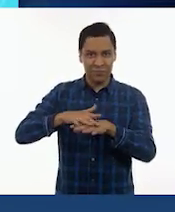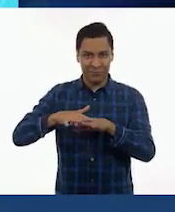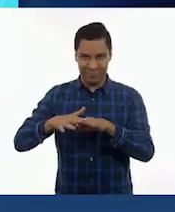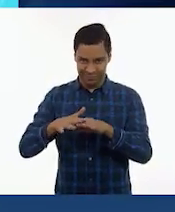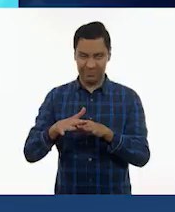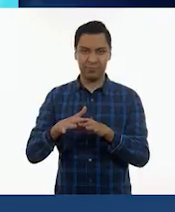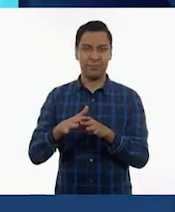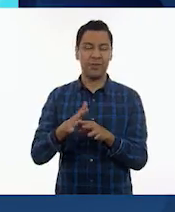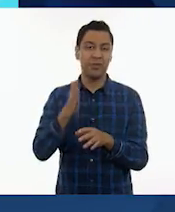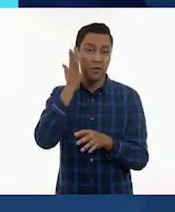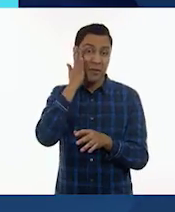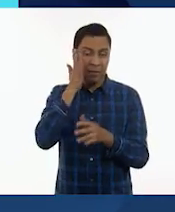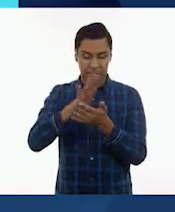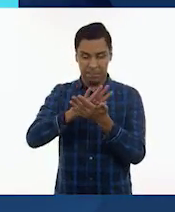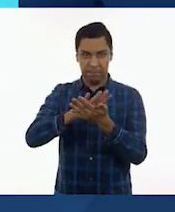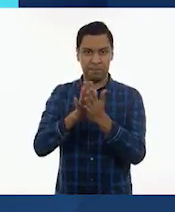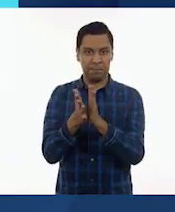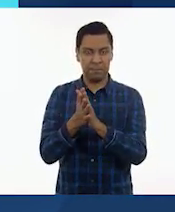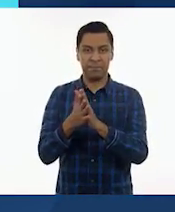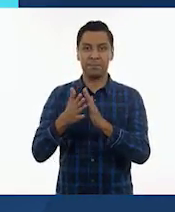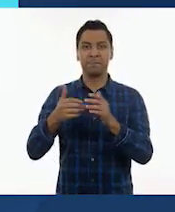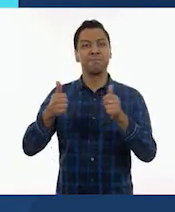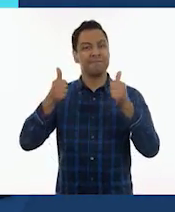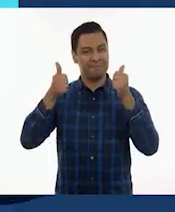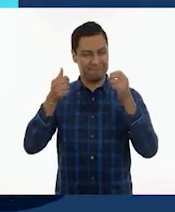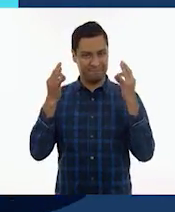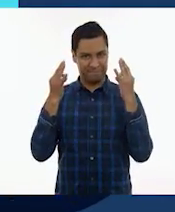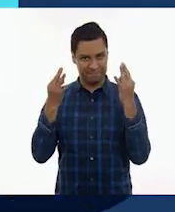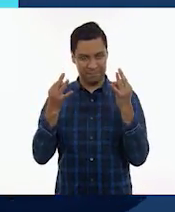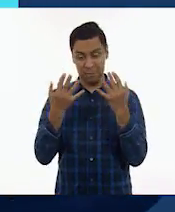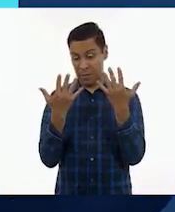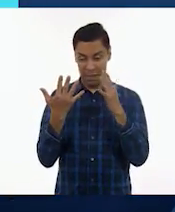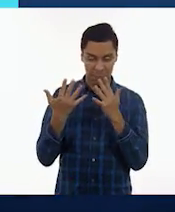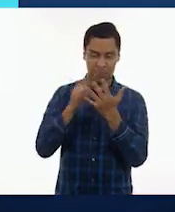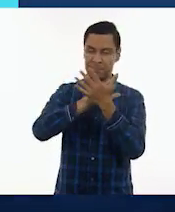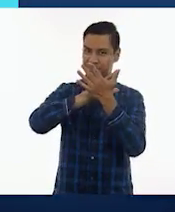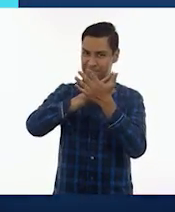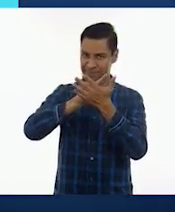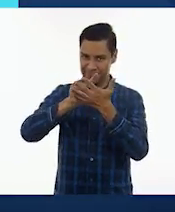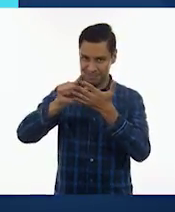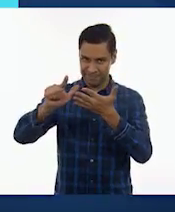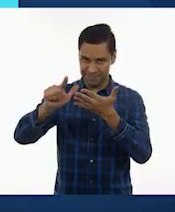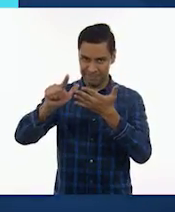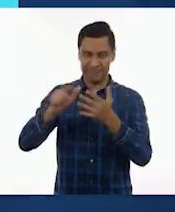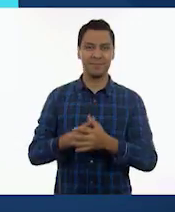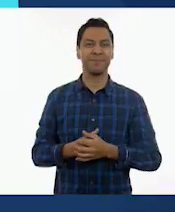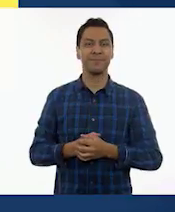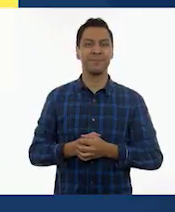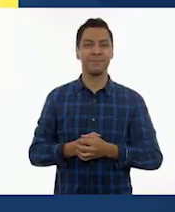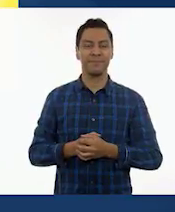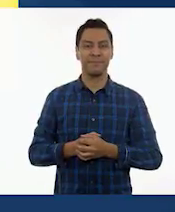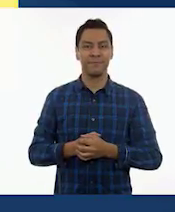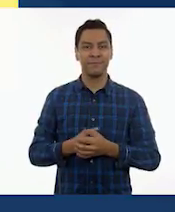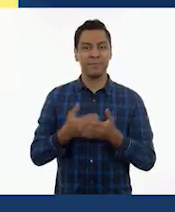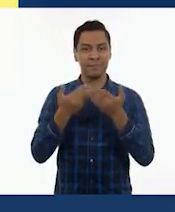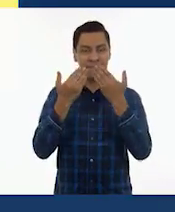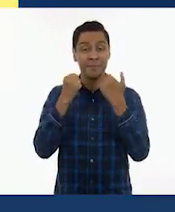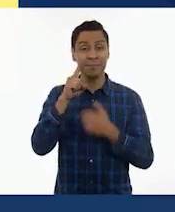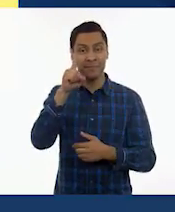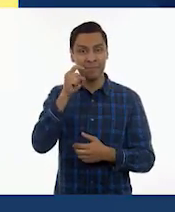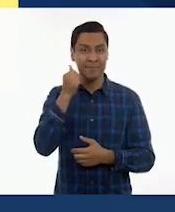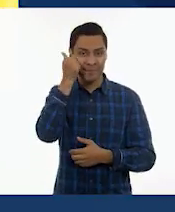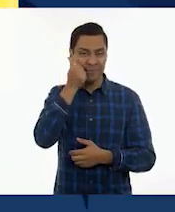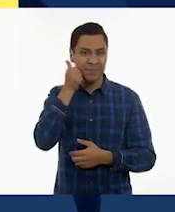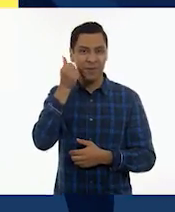Sécalas con una toalla. ¡Y listo! Tus manos están limpias. Si no tienes agua y